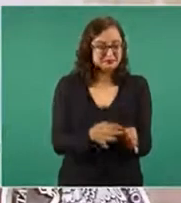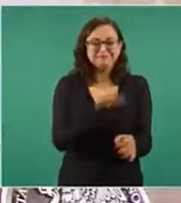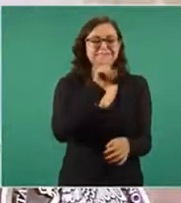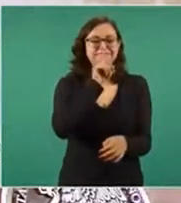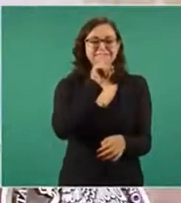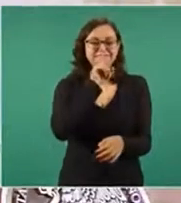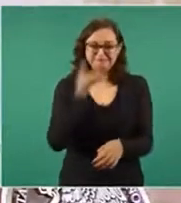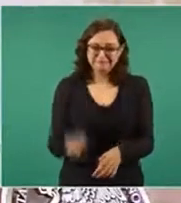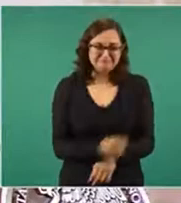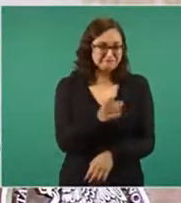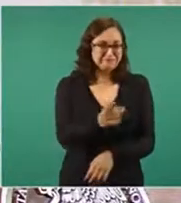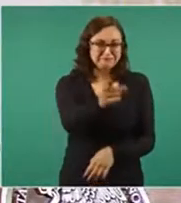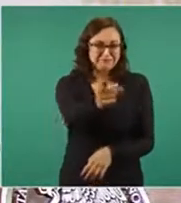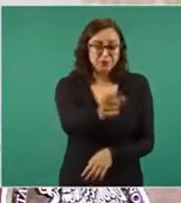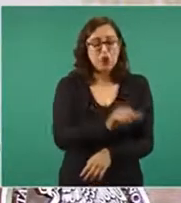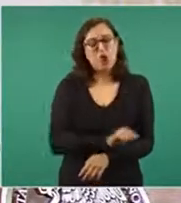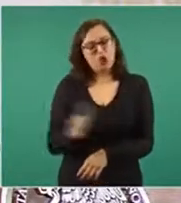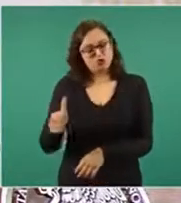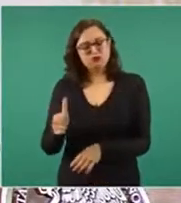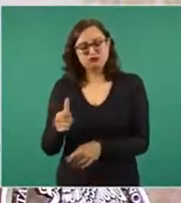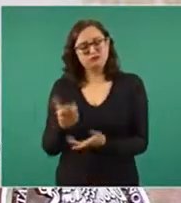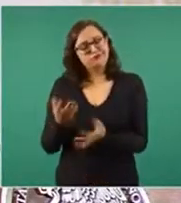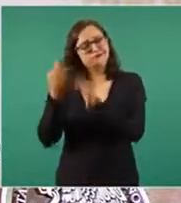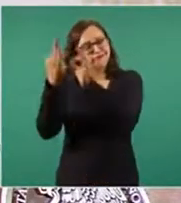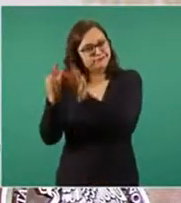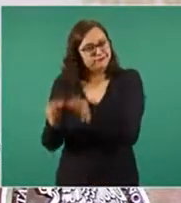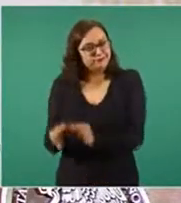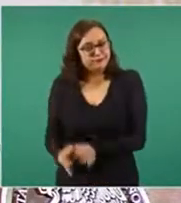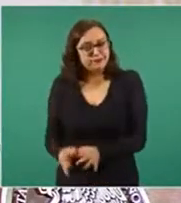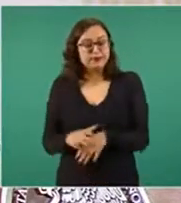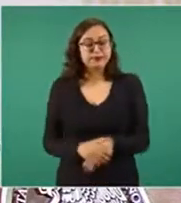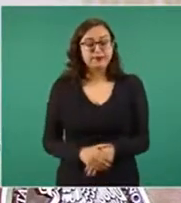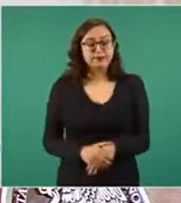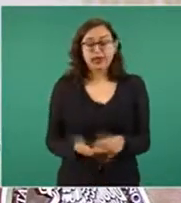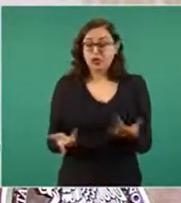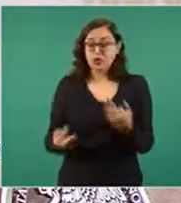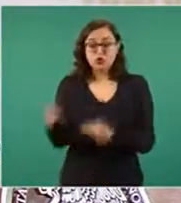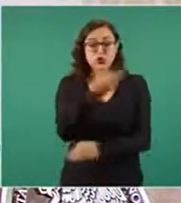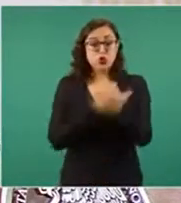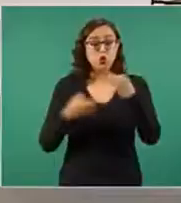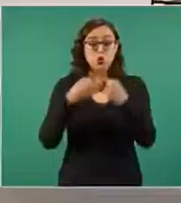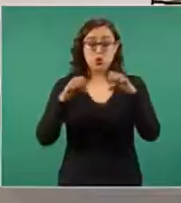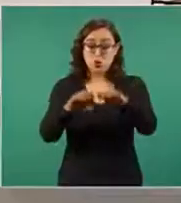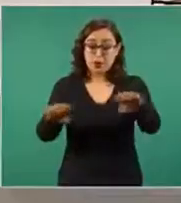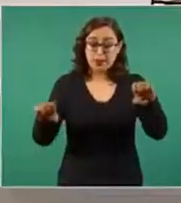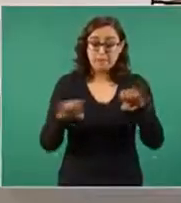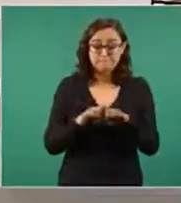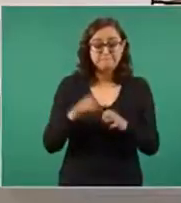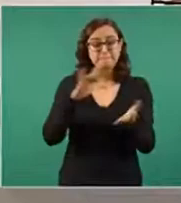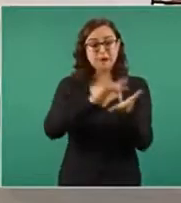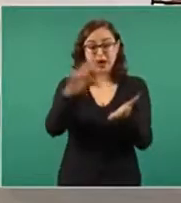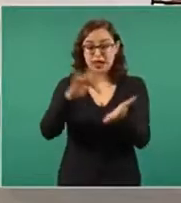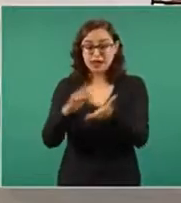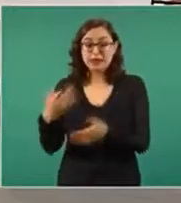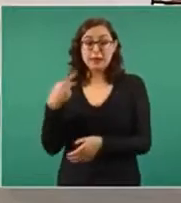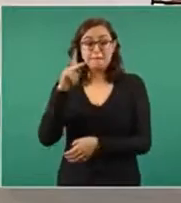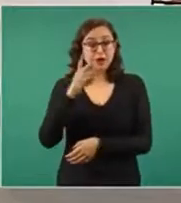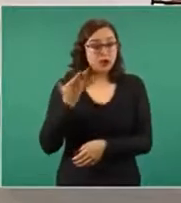Mi gratitud para cada uno de sus colaboradores, pero para usted mi gratitud infinita, presidente.